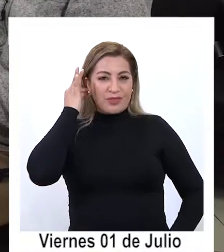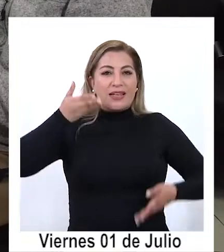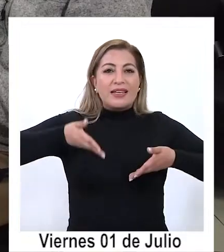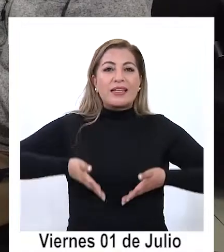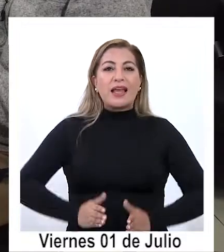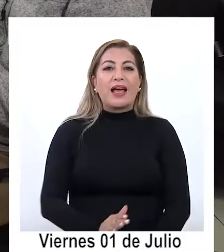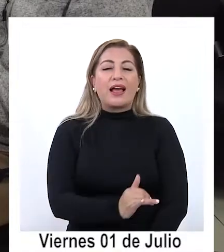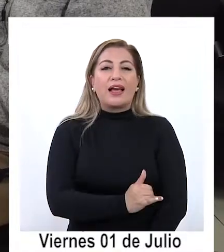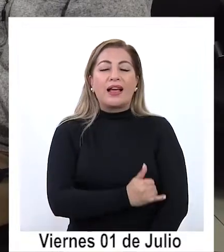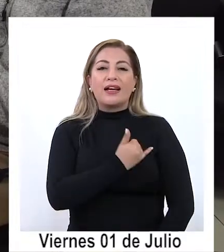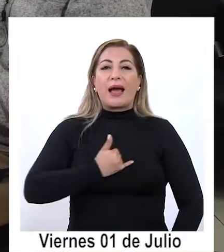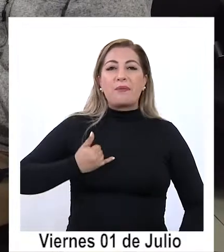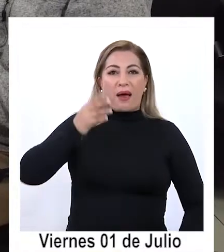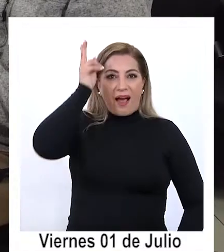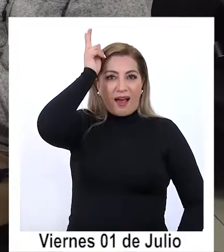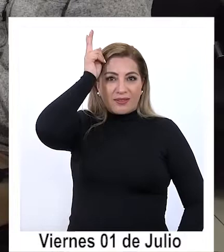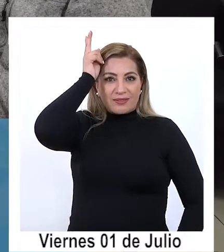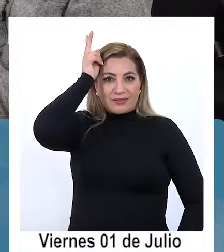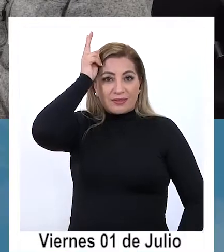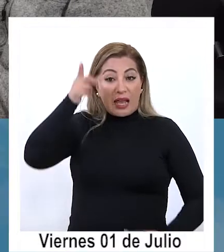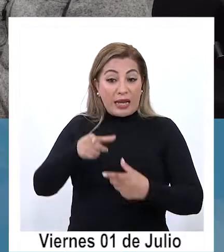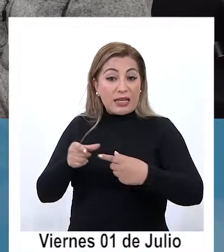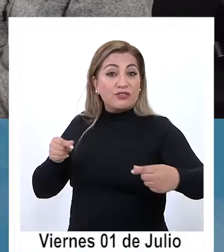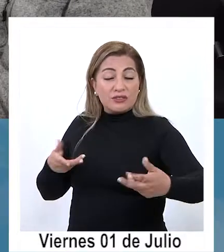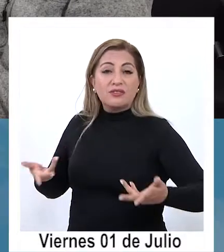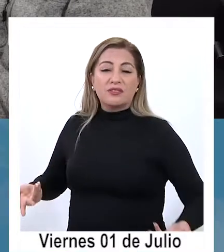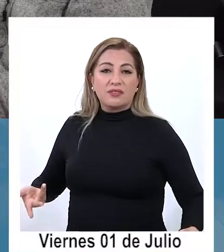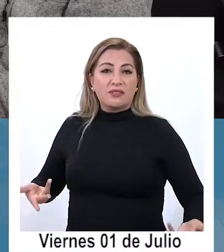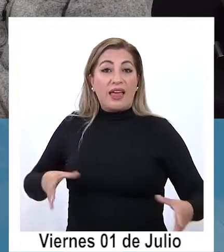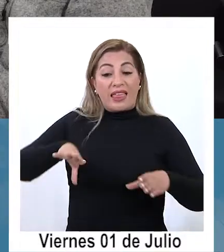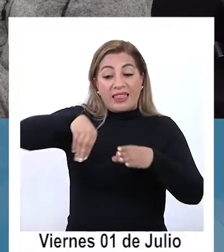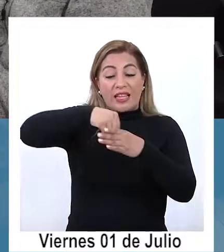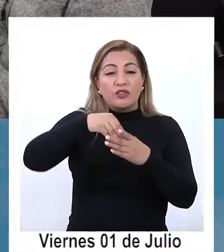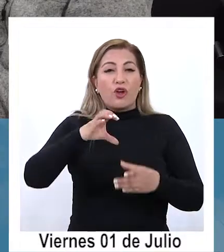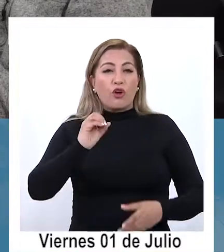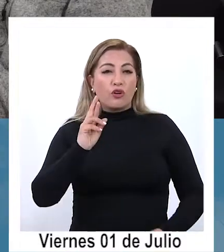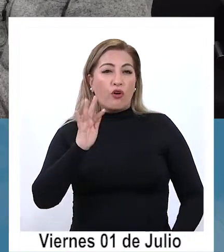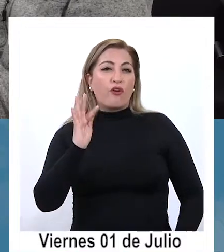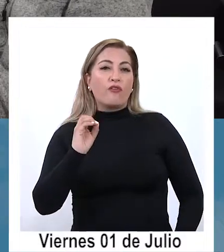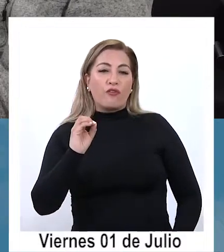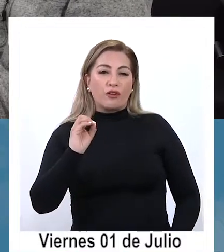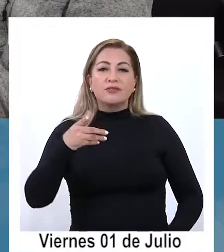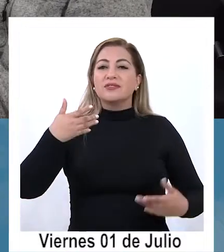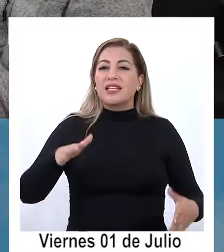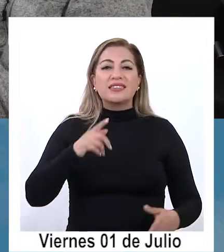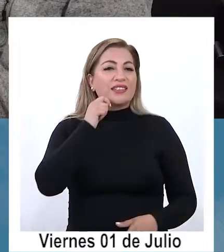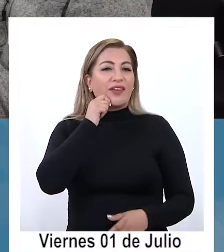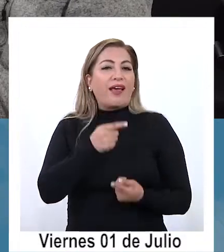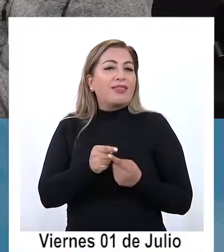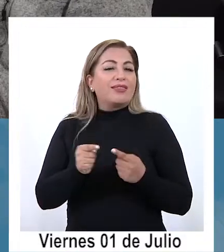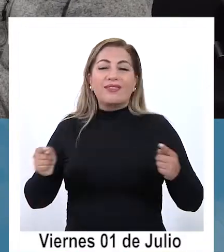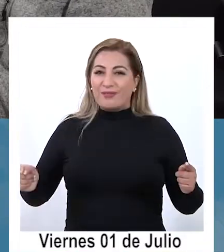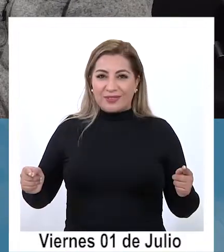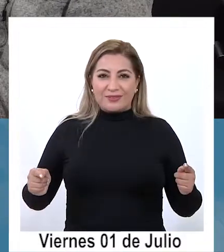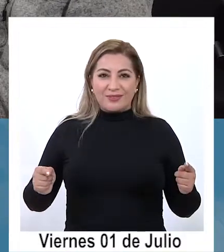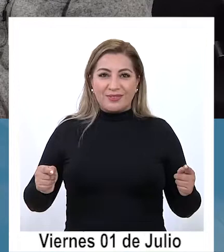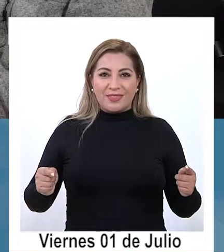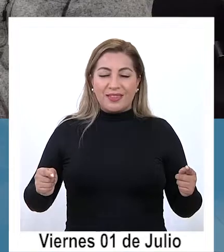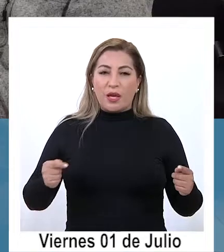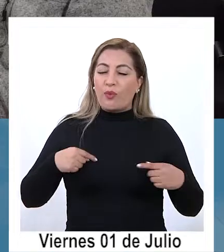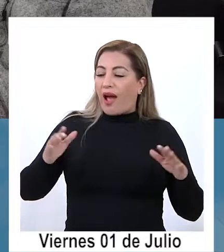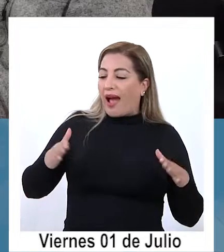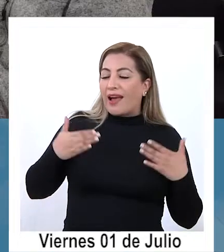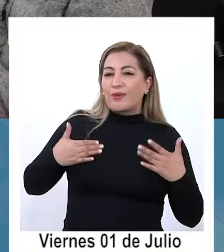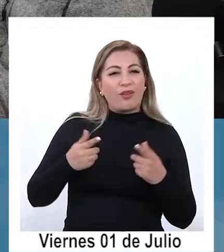origen indígena a nivel nacional en la Corfo entonces ya tenemos una impronta distinta tenemos unas